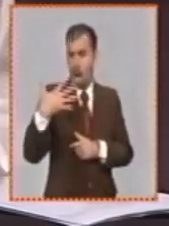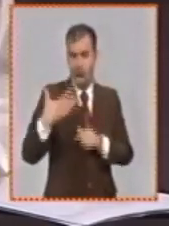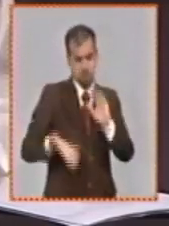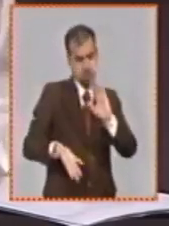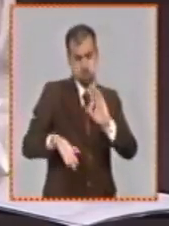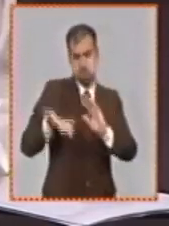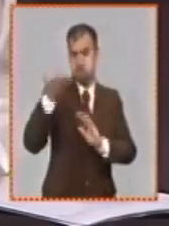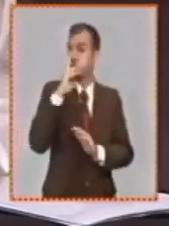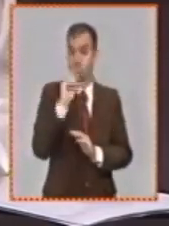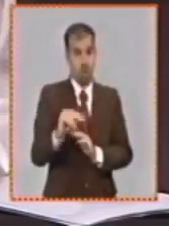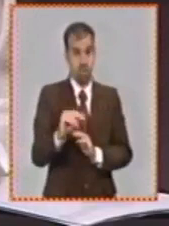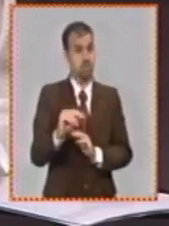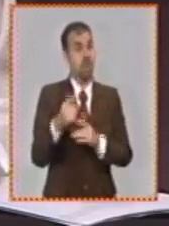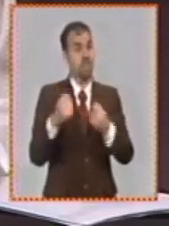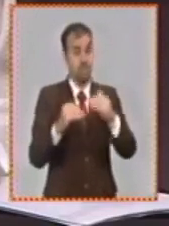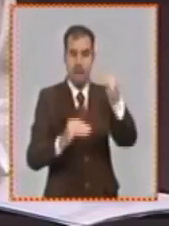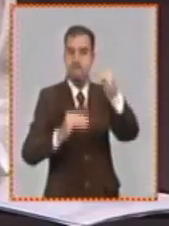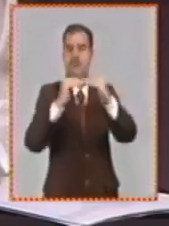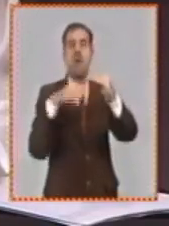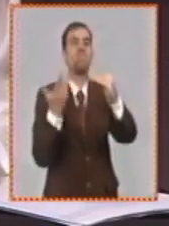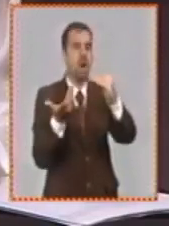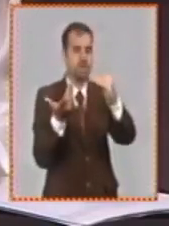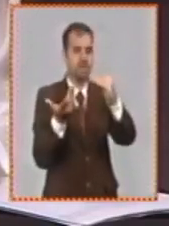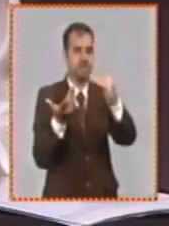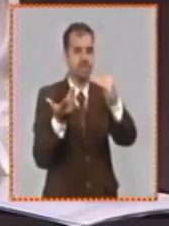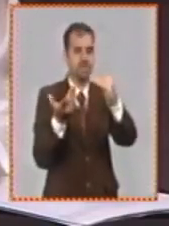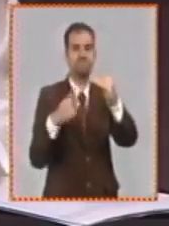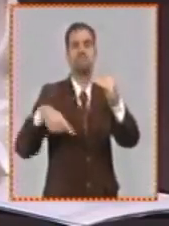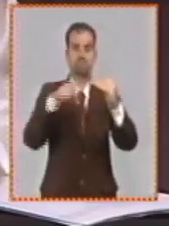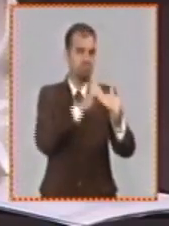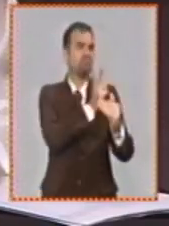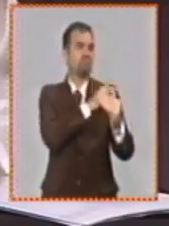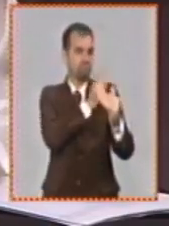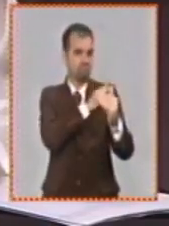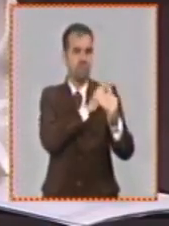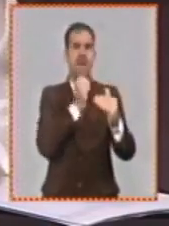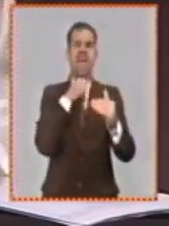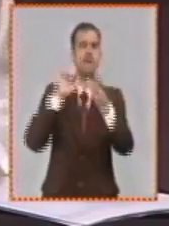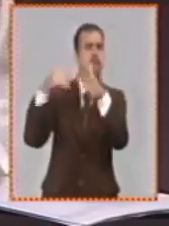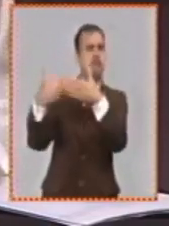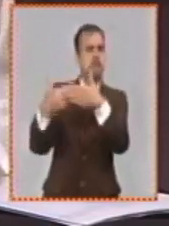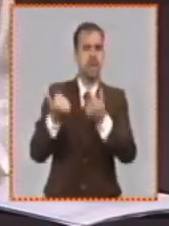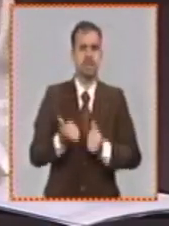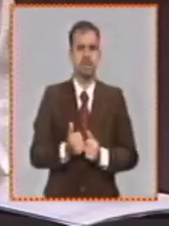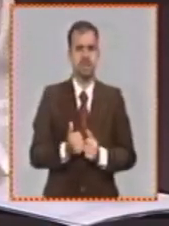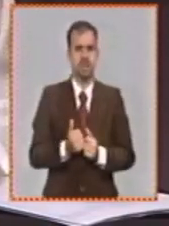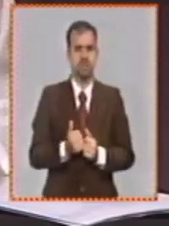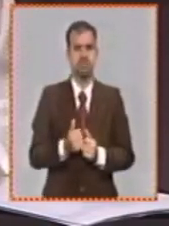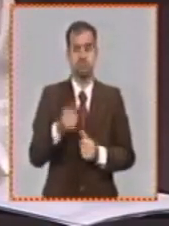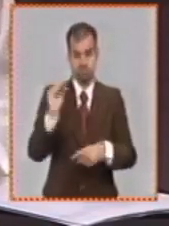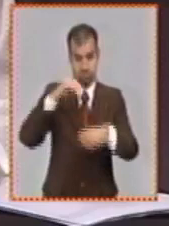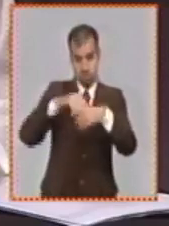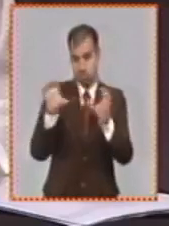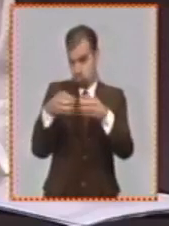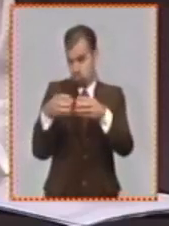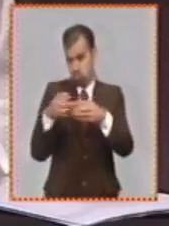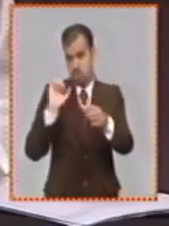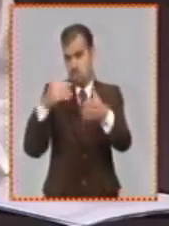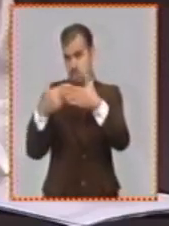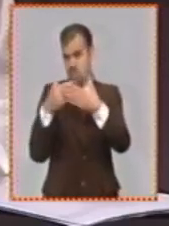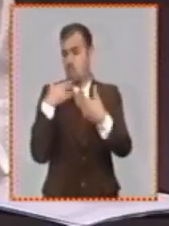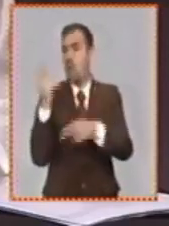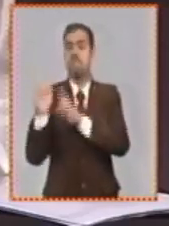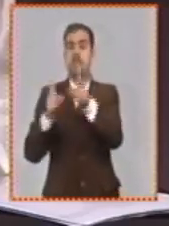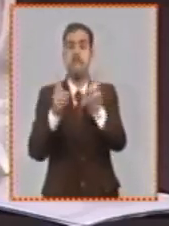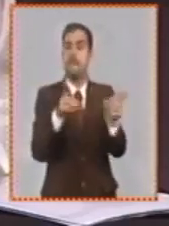titular de algún ramo define determinados enmarcamientos para que se definan por las empresas que corresponden al grupo empresarial que